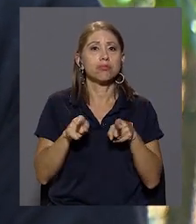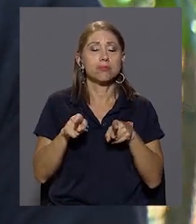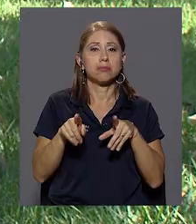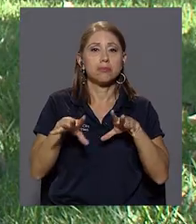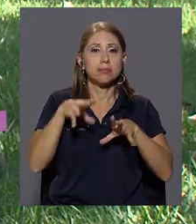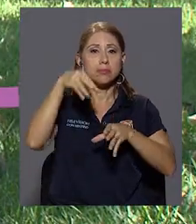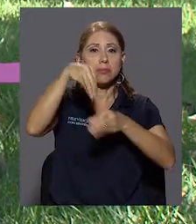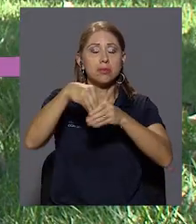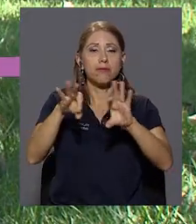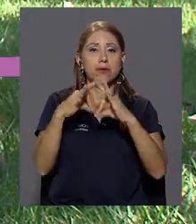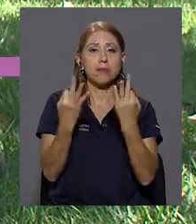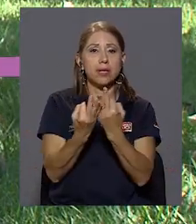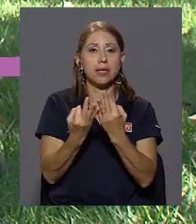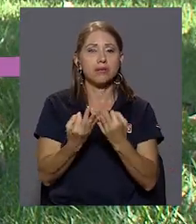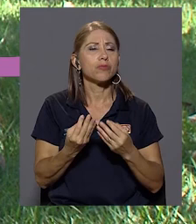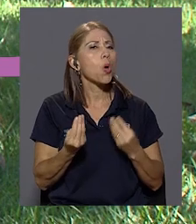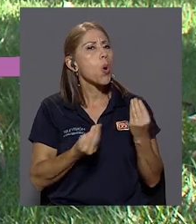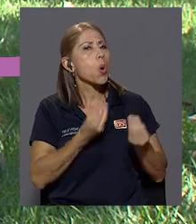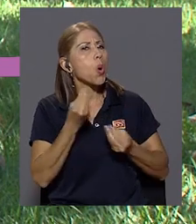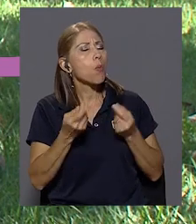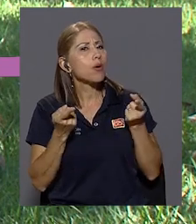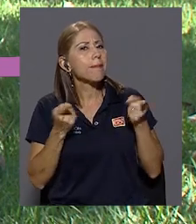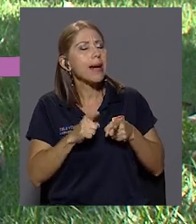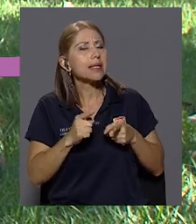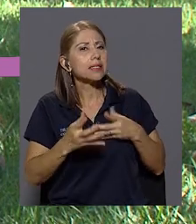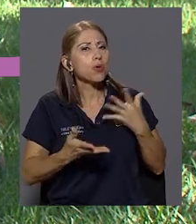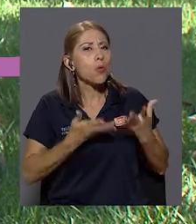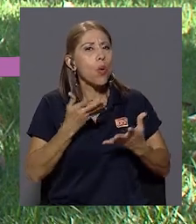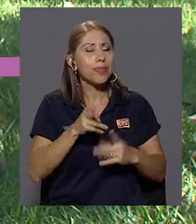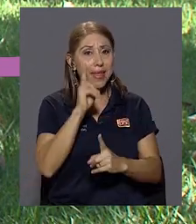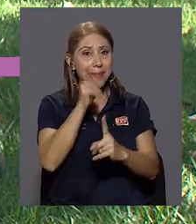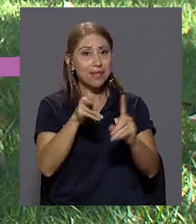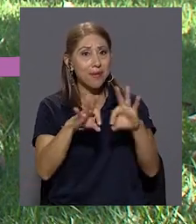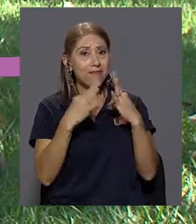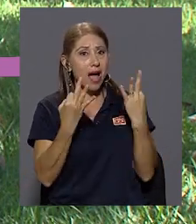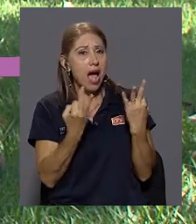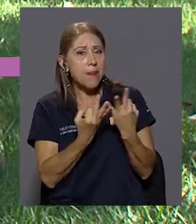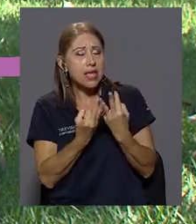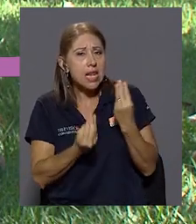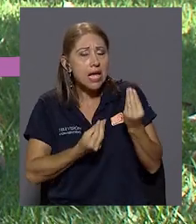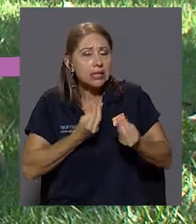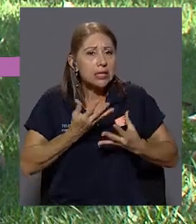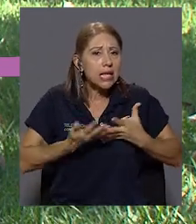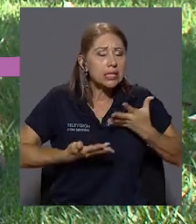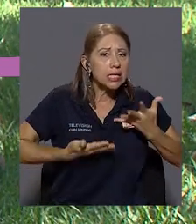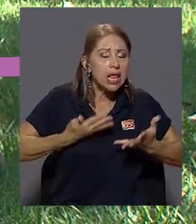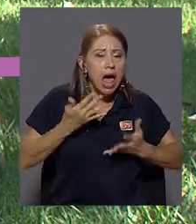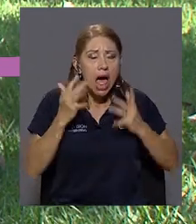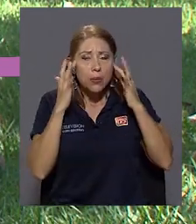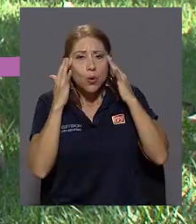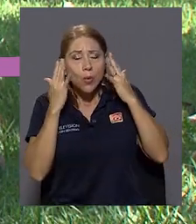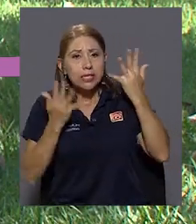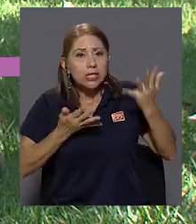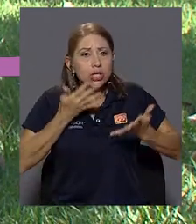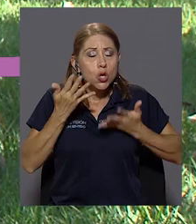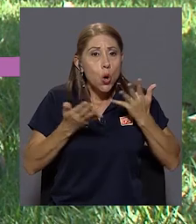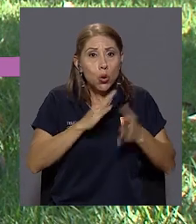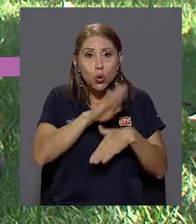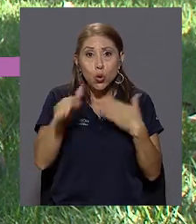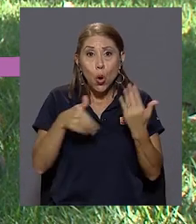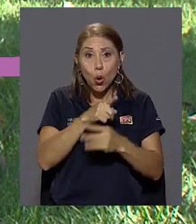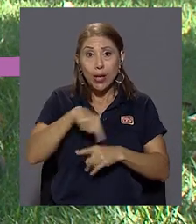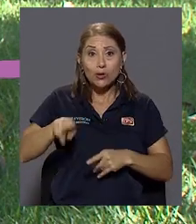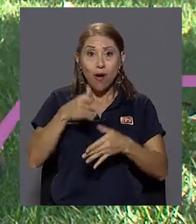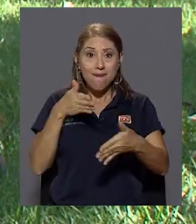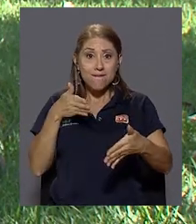nuestras familias. Digamos, se genera un tipo, digamos, también de ansiedad dentro de la misma familia, de preocupación, inconfirmidad, o todo esto